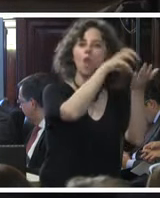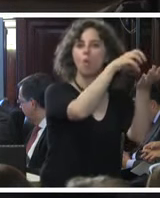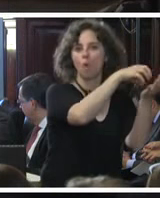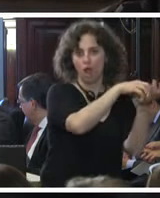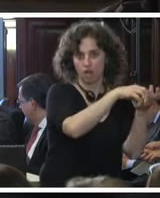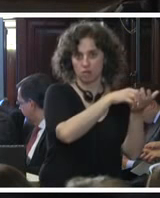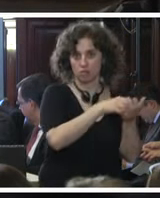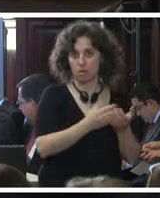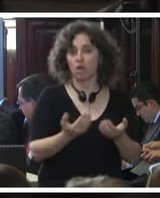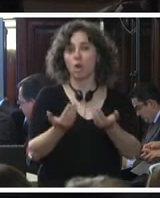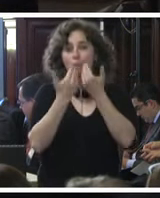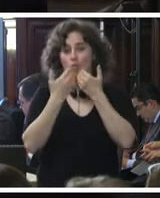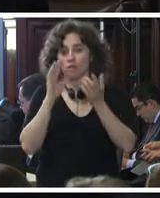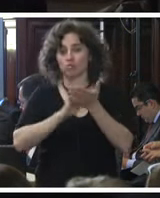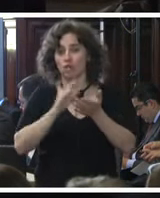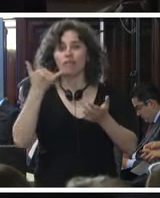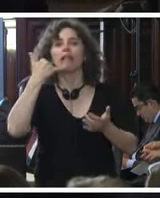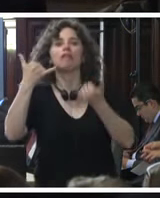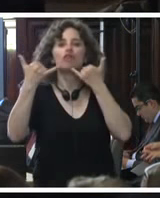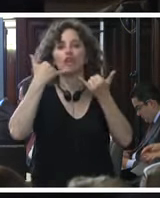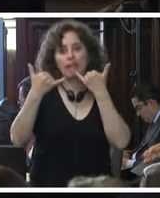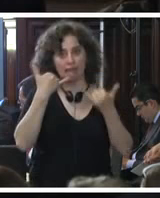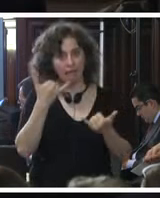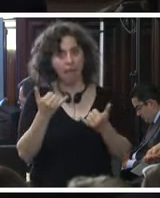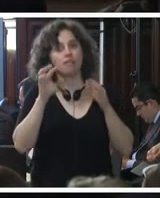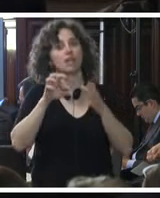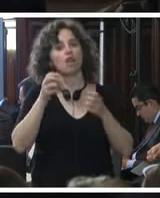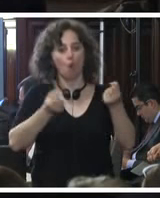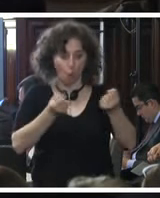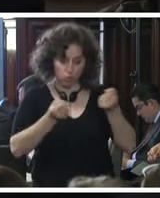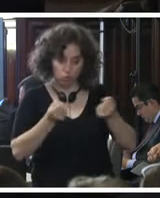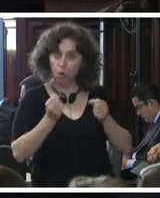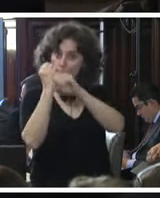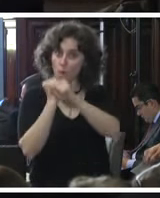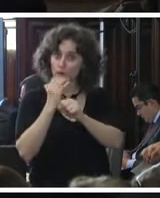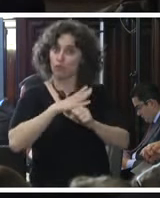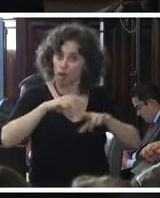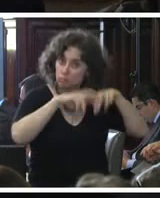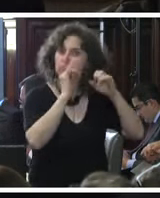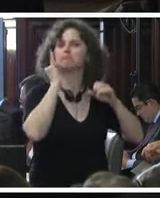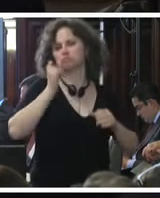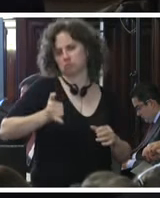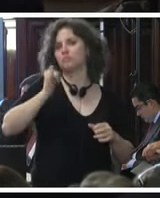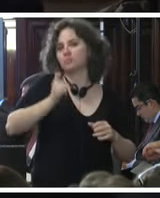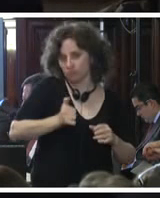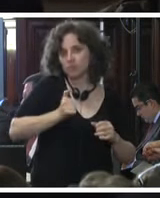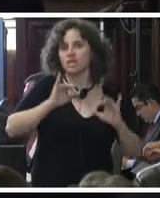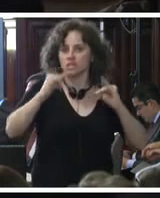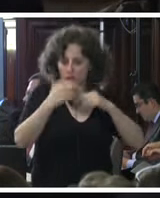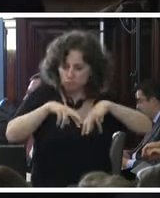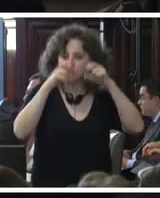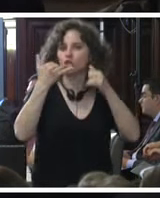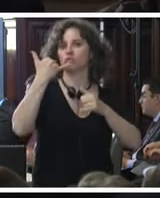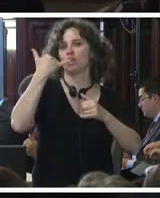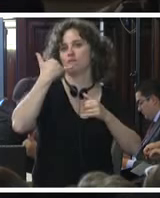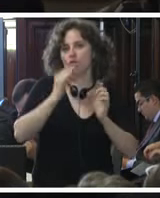preguntaba señora comisionada si telefonía de los conductores fue analizada naturalmente que sí incluso en uno de